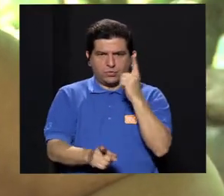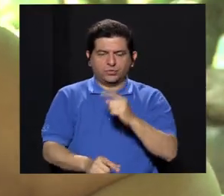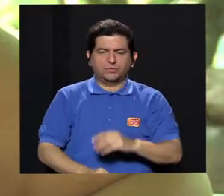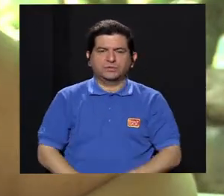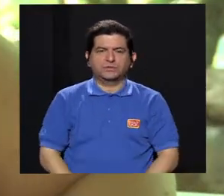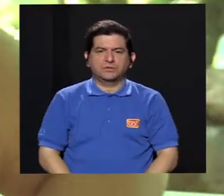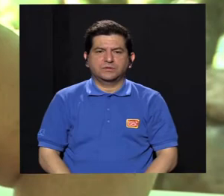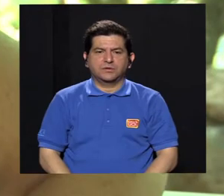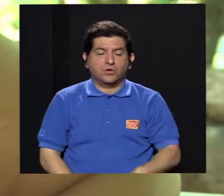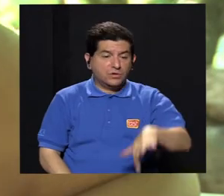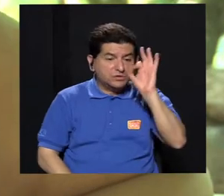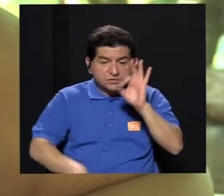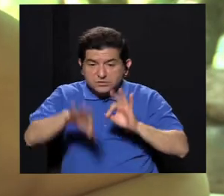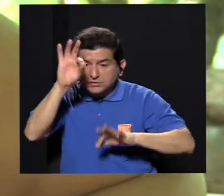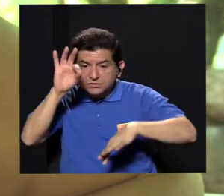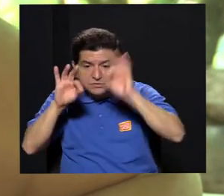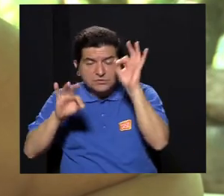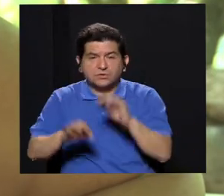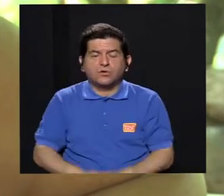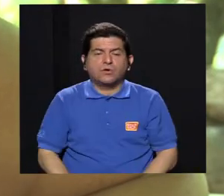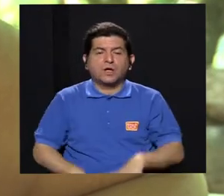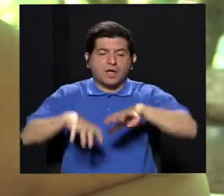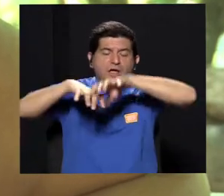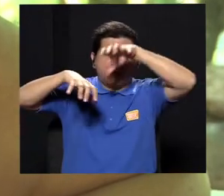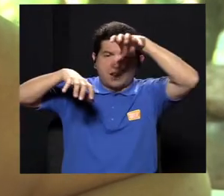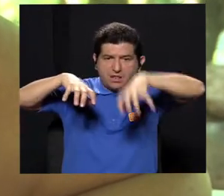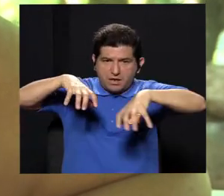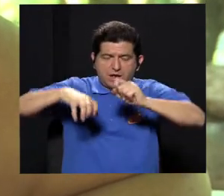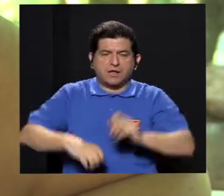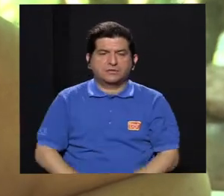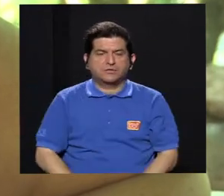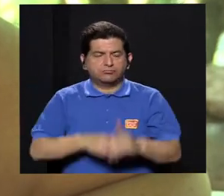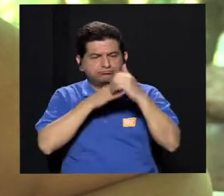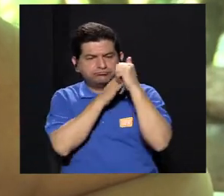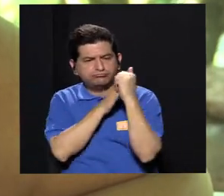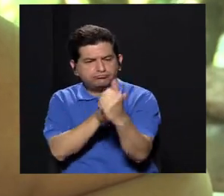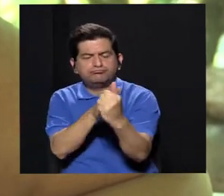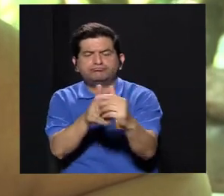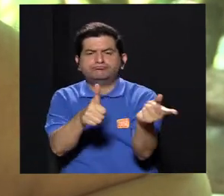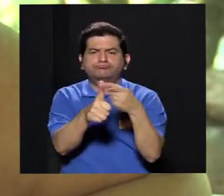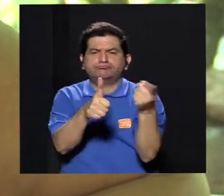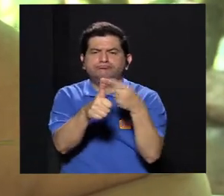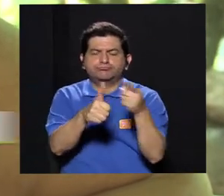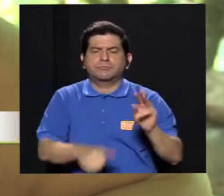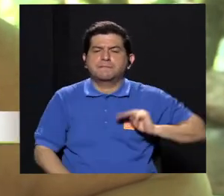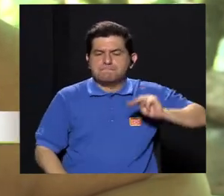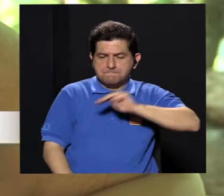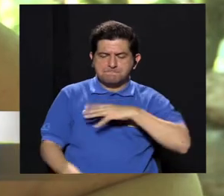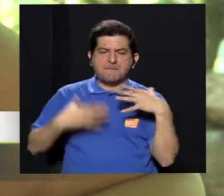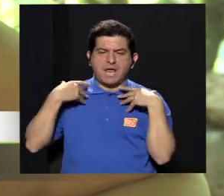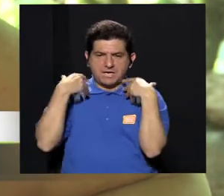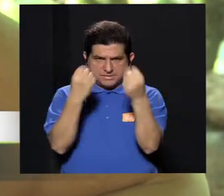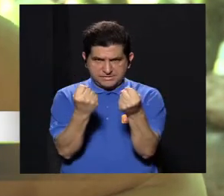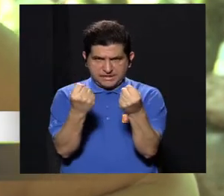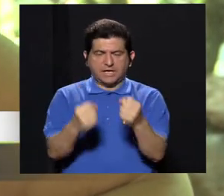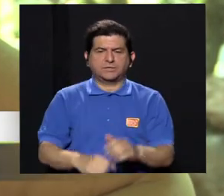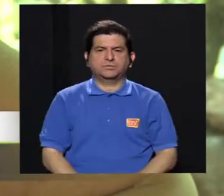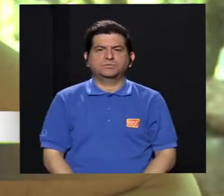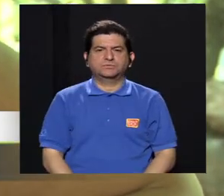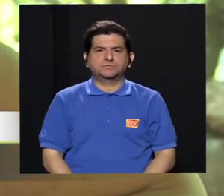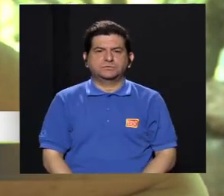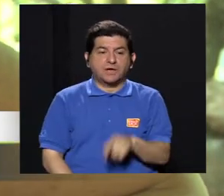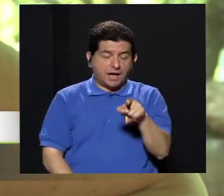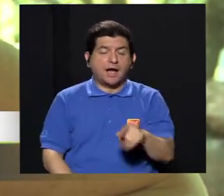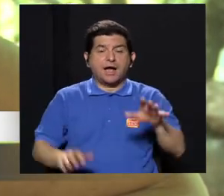Alimentaria y Nutricional se elige a nivel del cantón, liderado en un principio sobre el